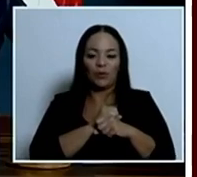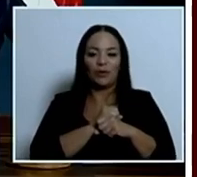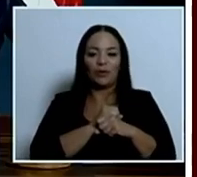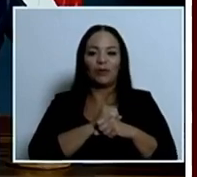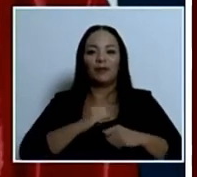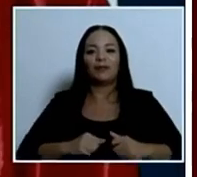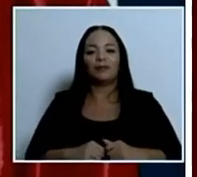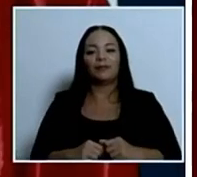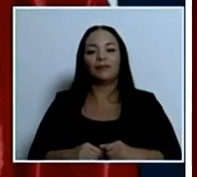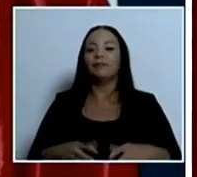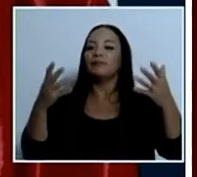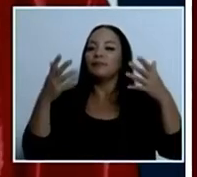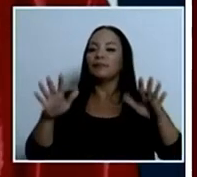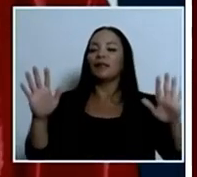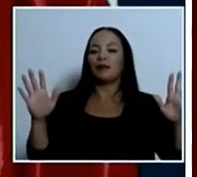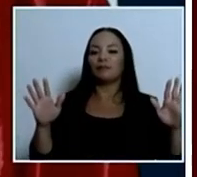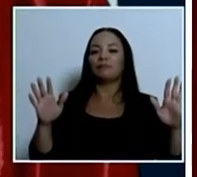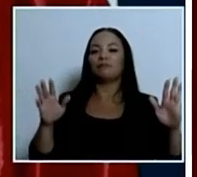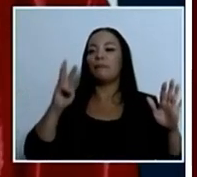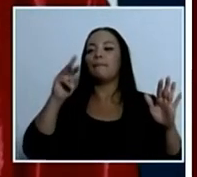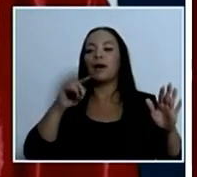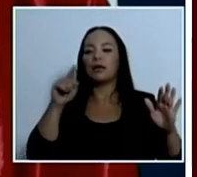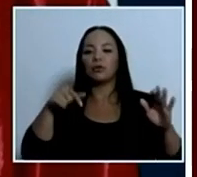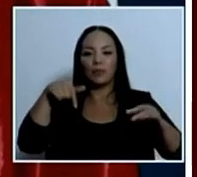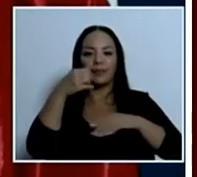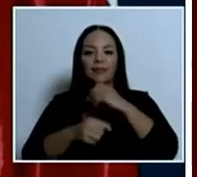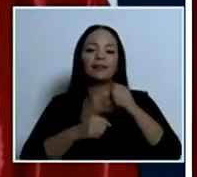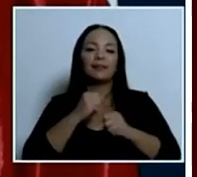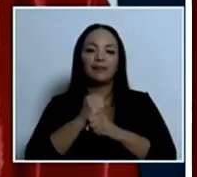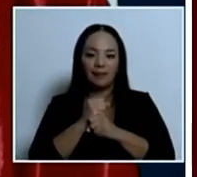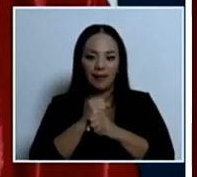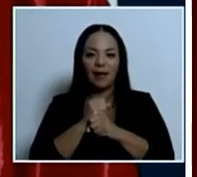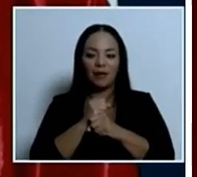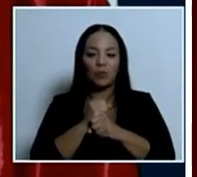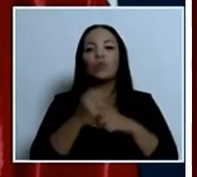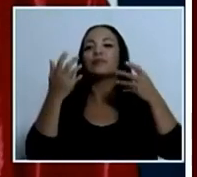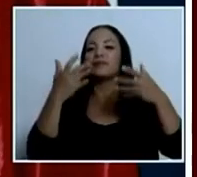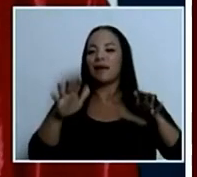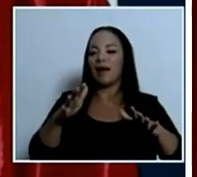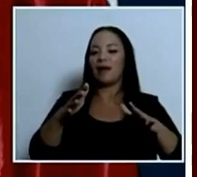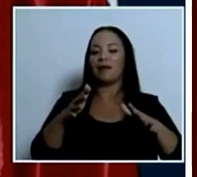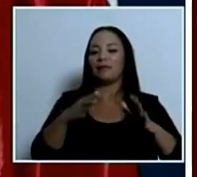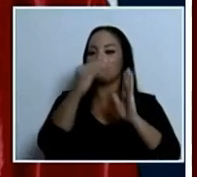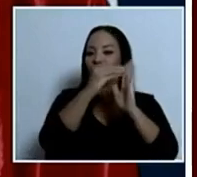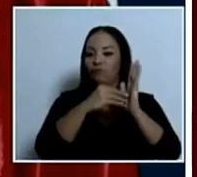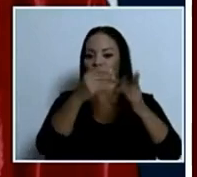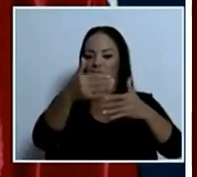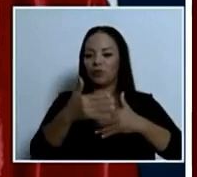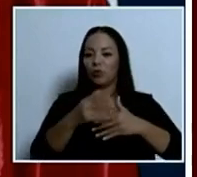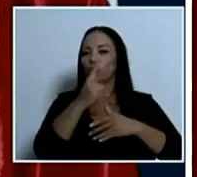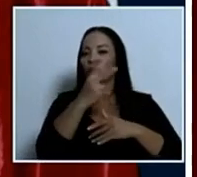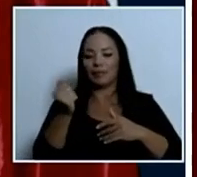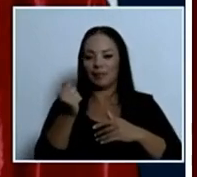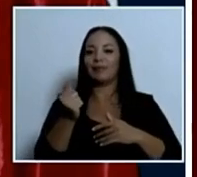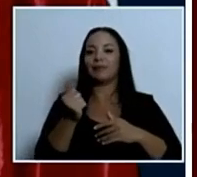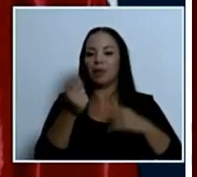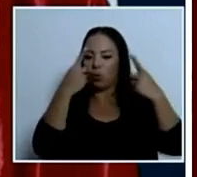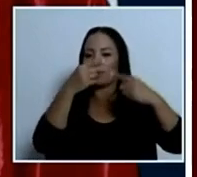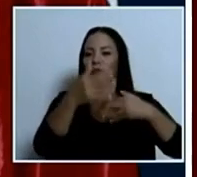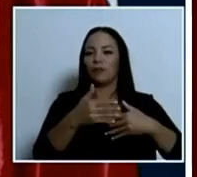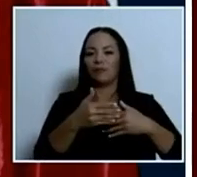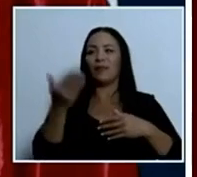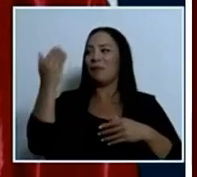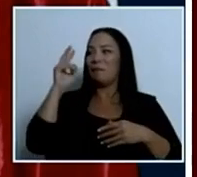Y ya a marzo de este año se registró en dos meses lo que tardó 22